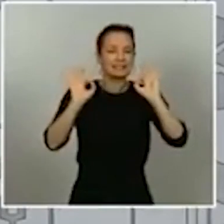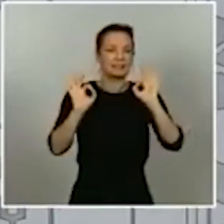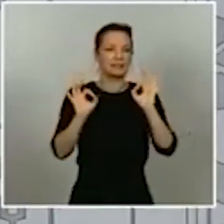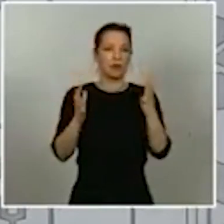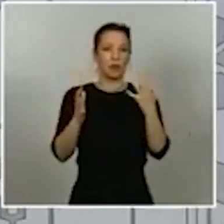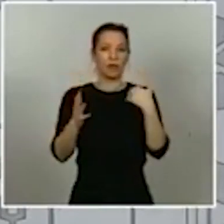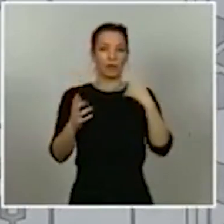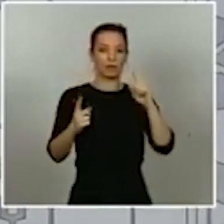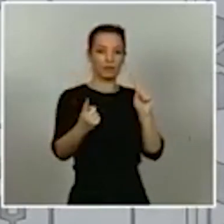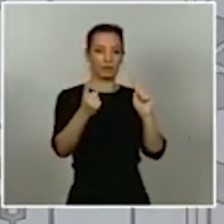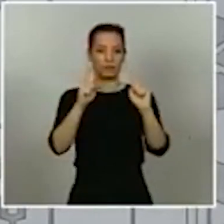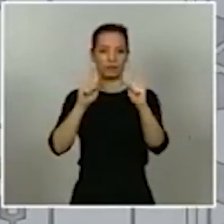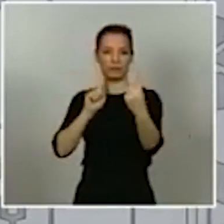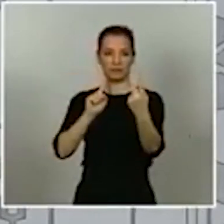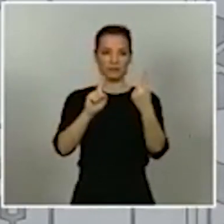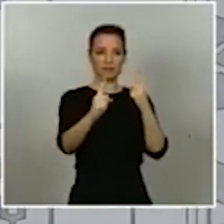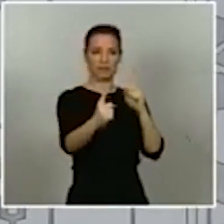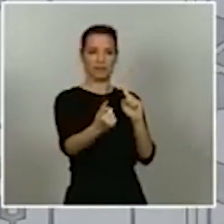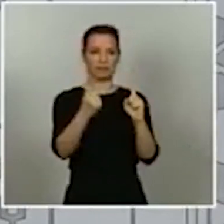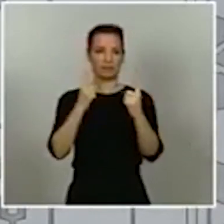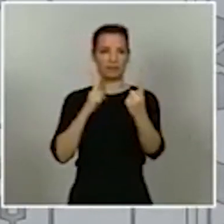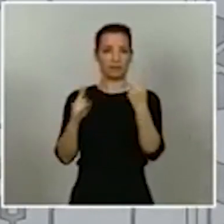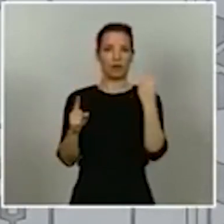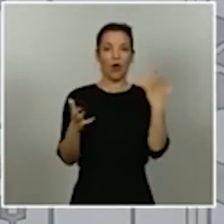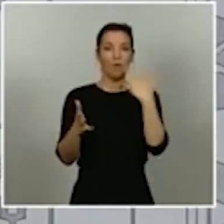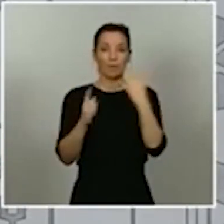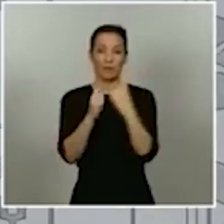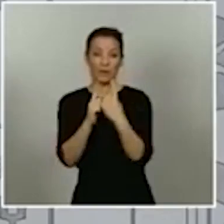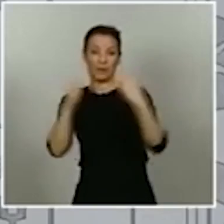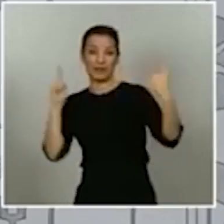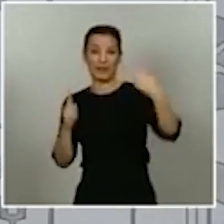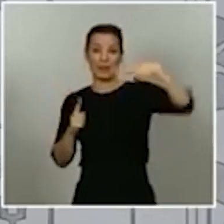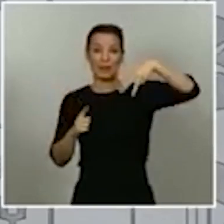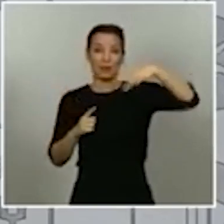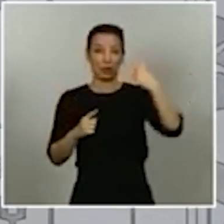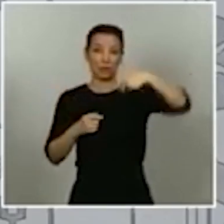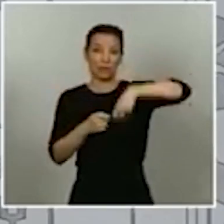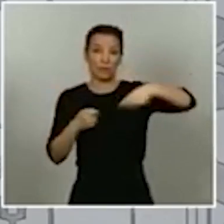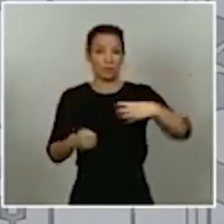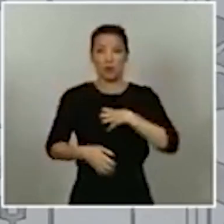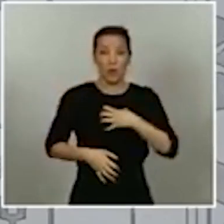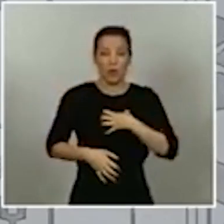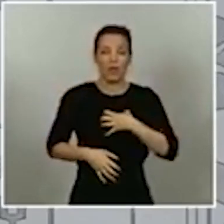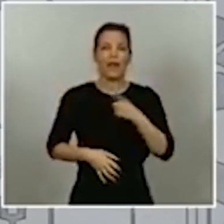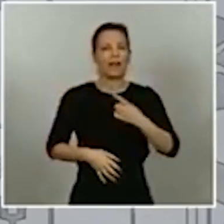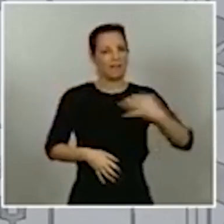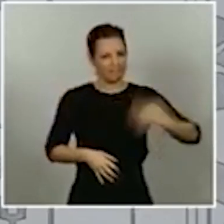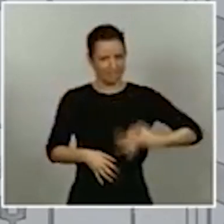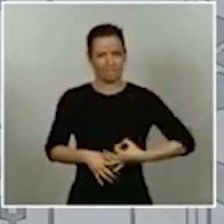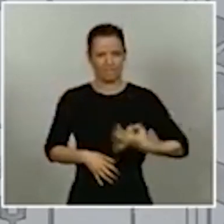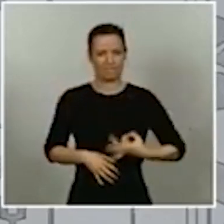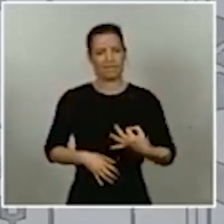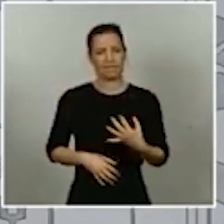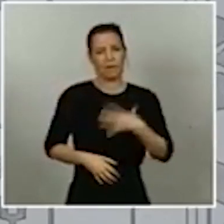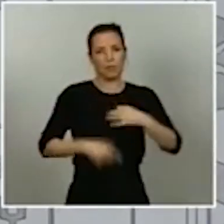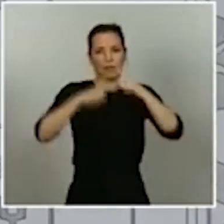otras personas, cuando tiene un espacio donde no puede mantener esas distancias, es cuando de verdad tiene un efecto y se puede utilizar.